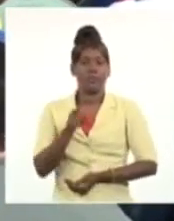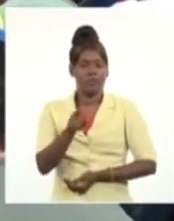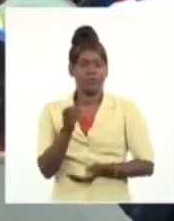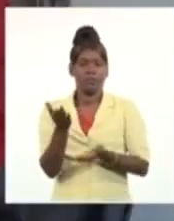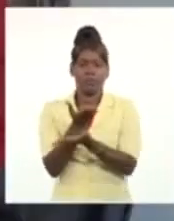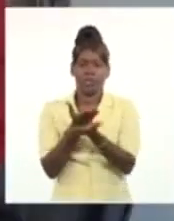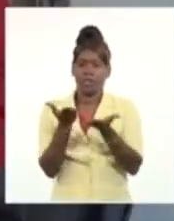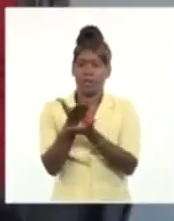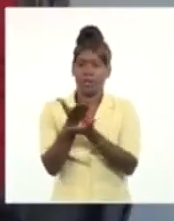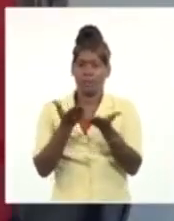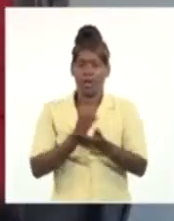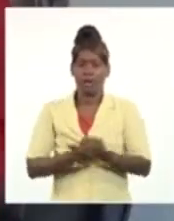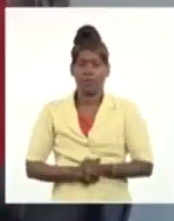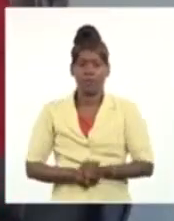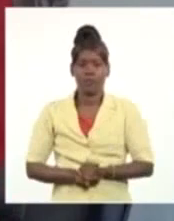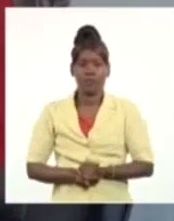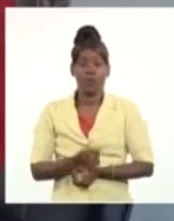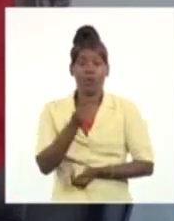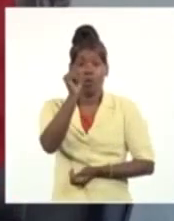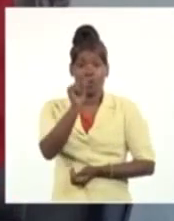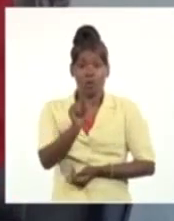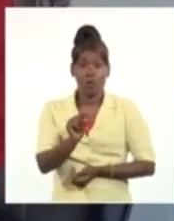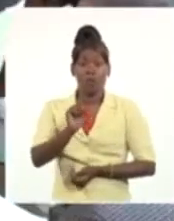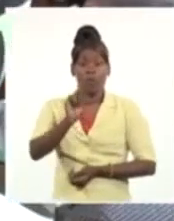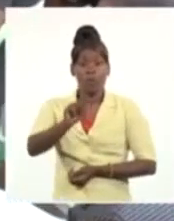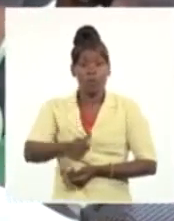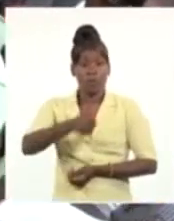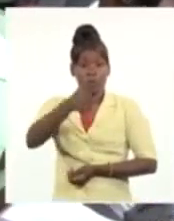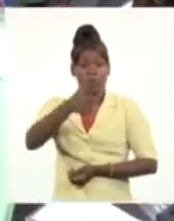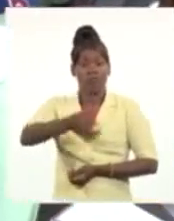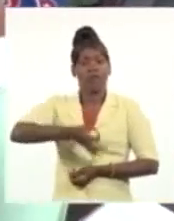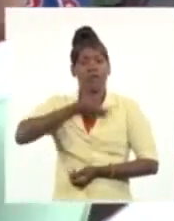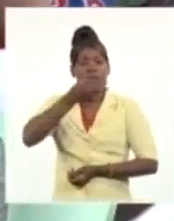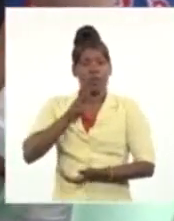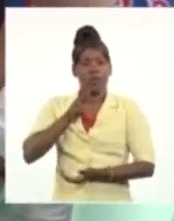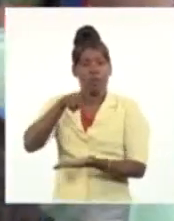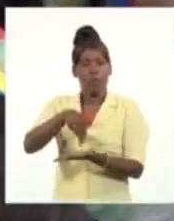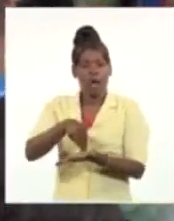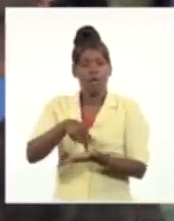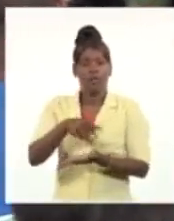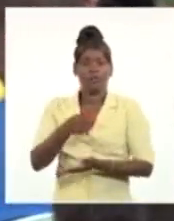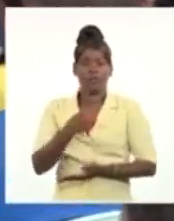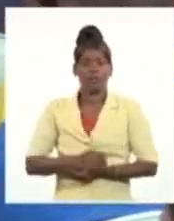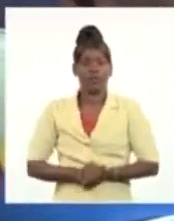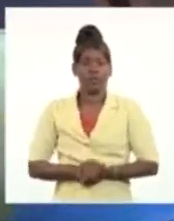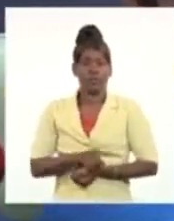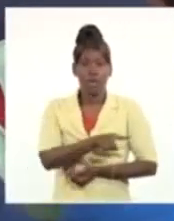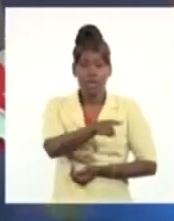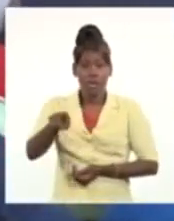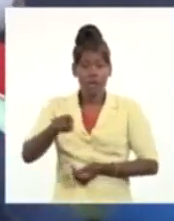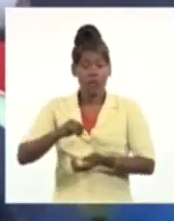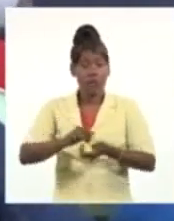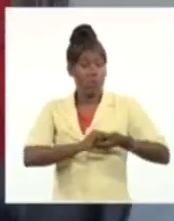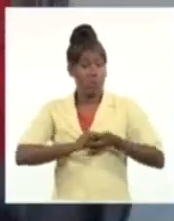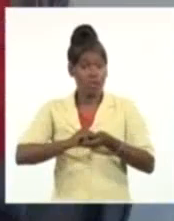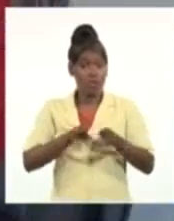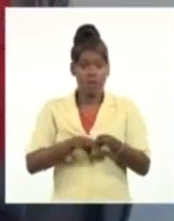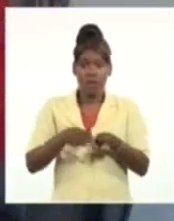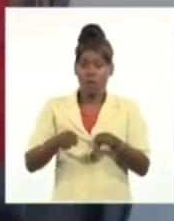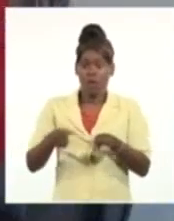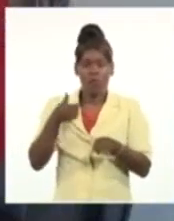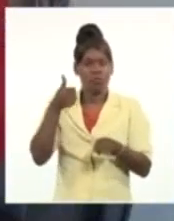del Consejo Popular Saquenaf Caracatey, resaltó las virtudes y capacidades de sus compañeros de candidatura. Yo creo que